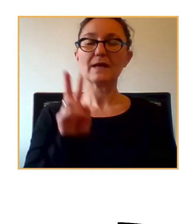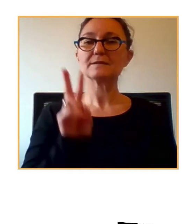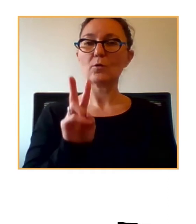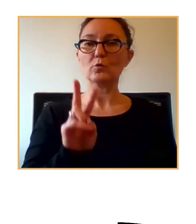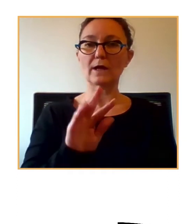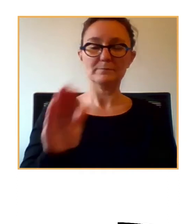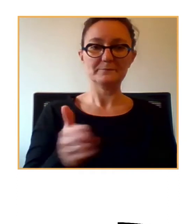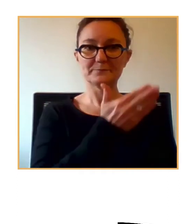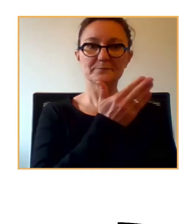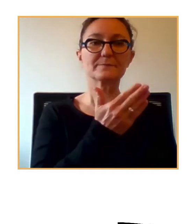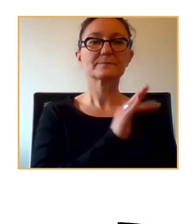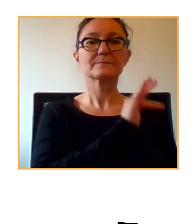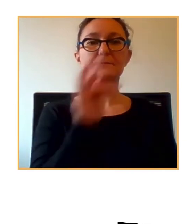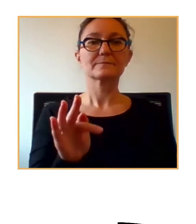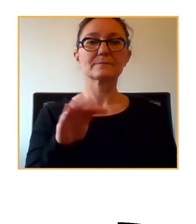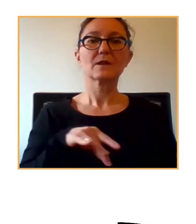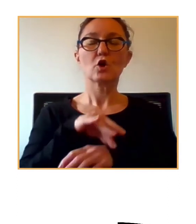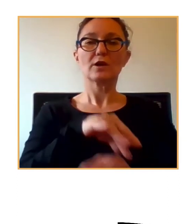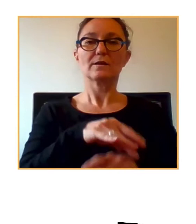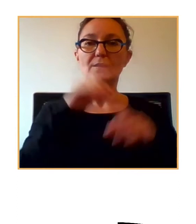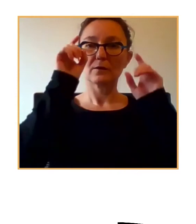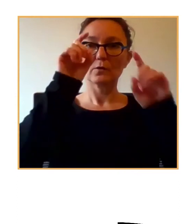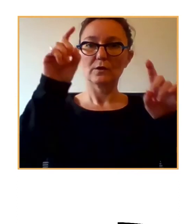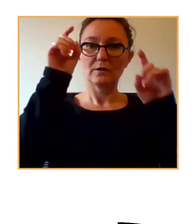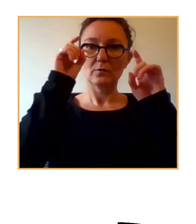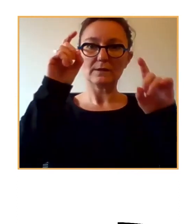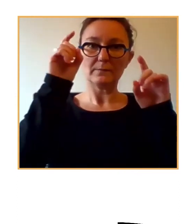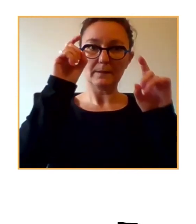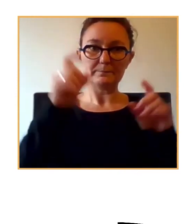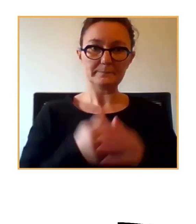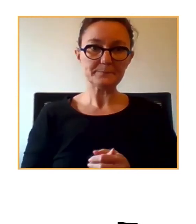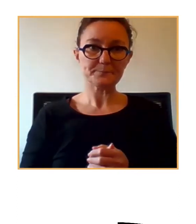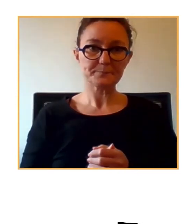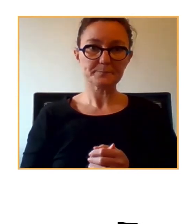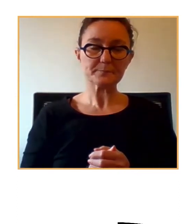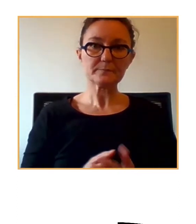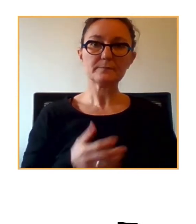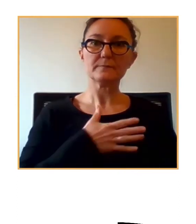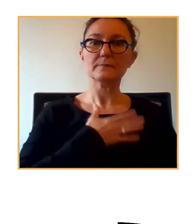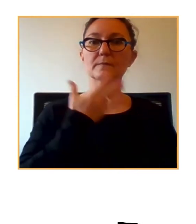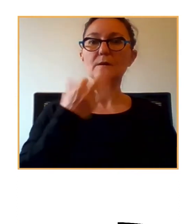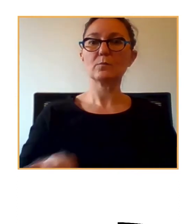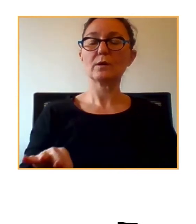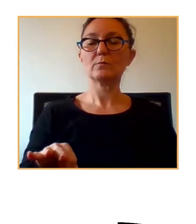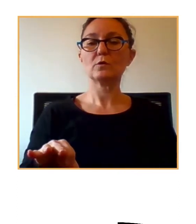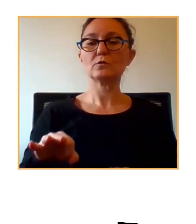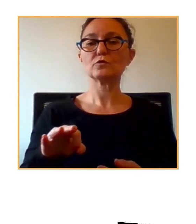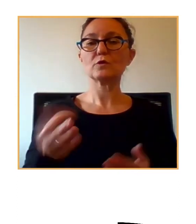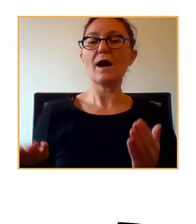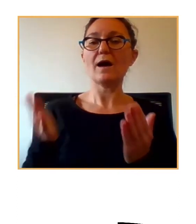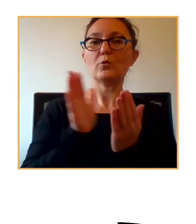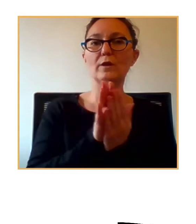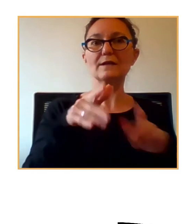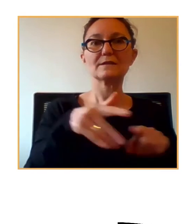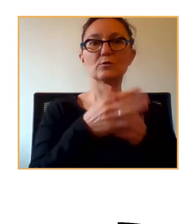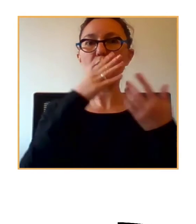Bien, desde la orientación educativa podemos abordar lo que está pasando de dos modos.